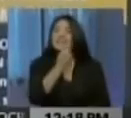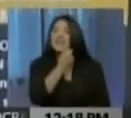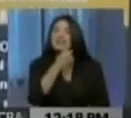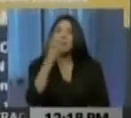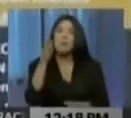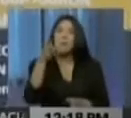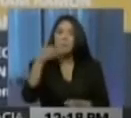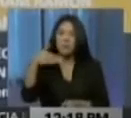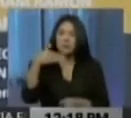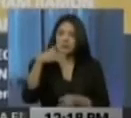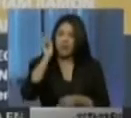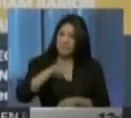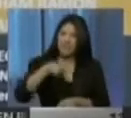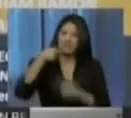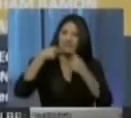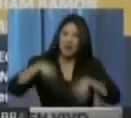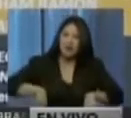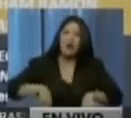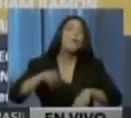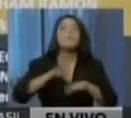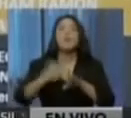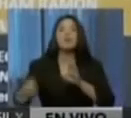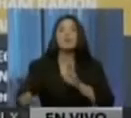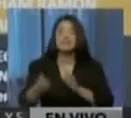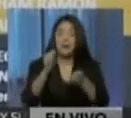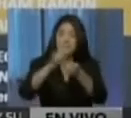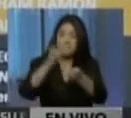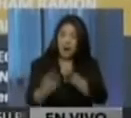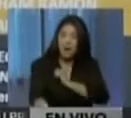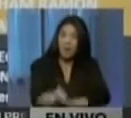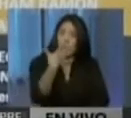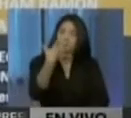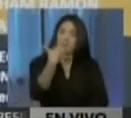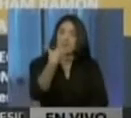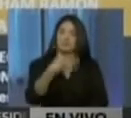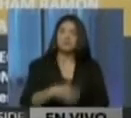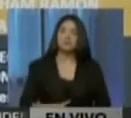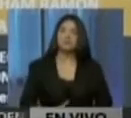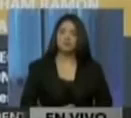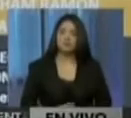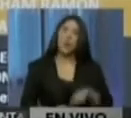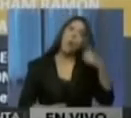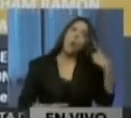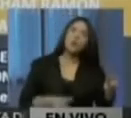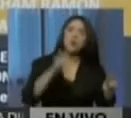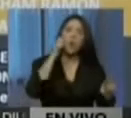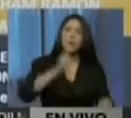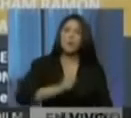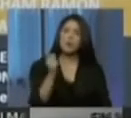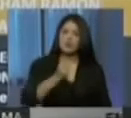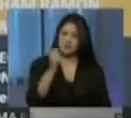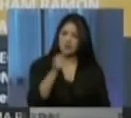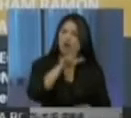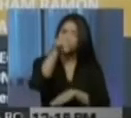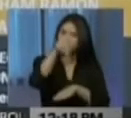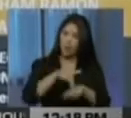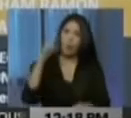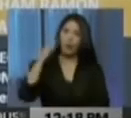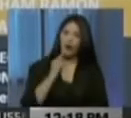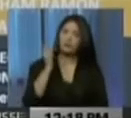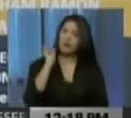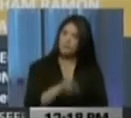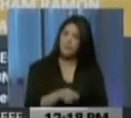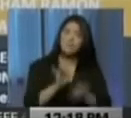superiores a consecuencia del impacto de una piedra que golpeó su humanidad. El otro oficial, Policía Nacional Bolivariano, agredido